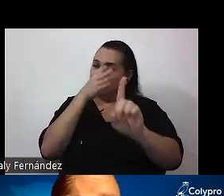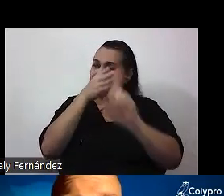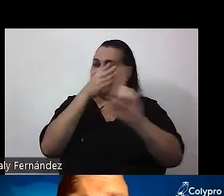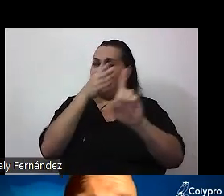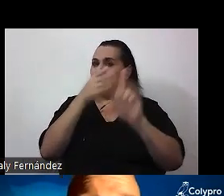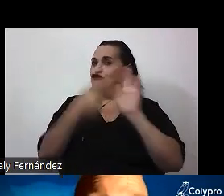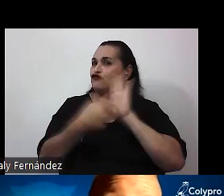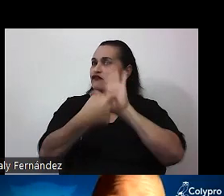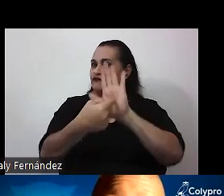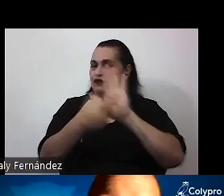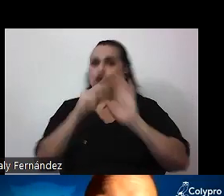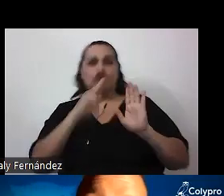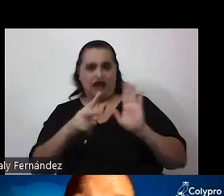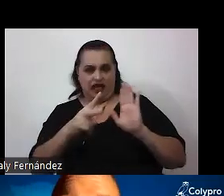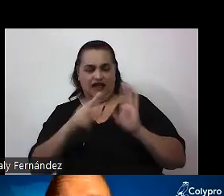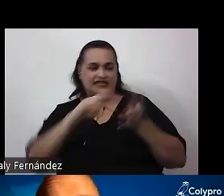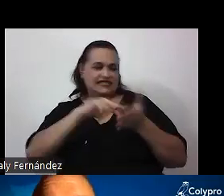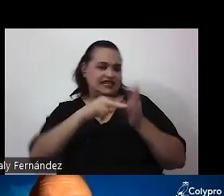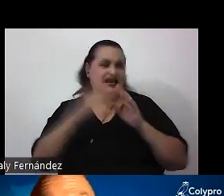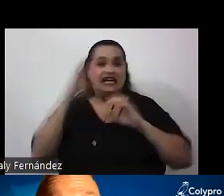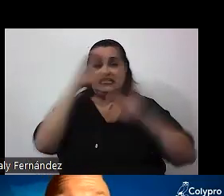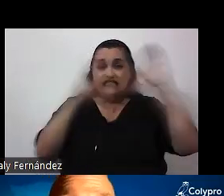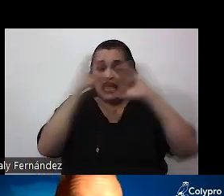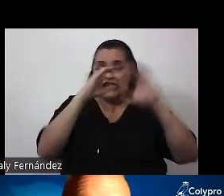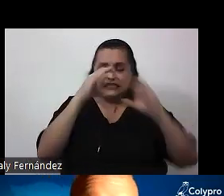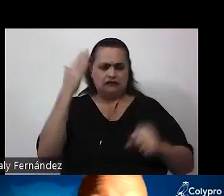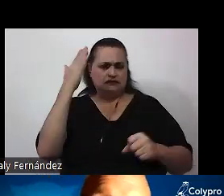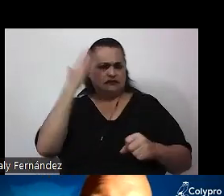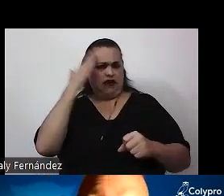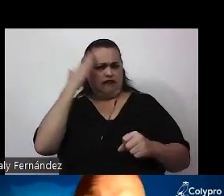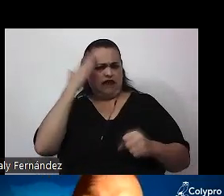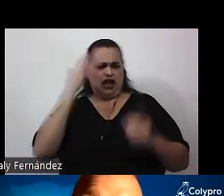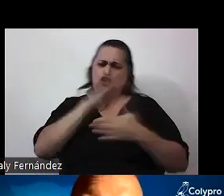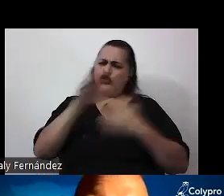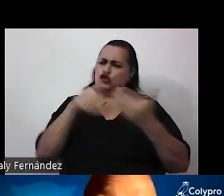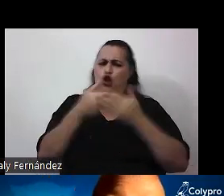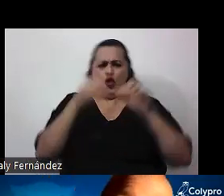que la ciencia es un saber que todo lo puede, que todo lo abarca,